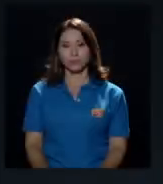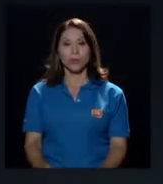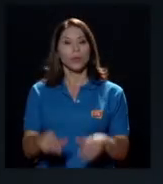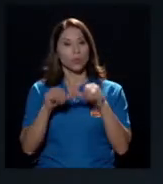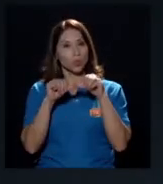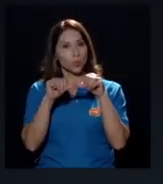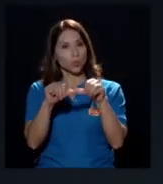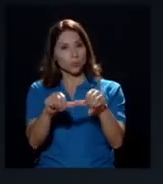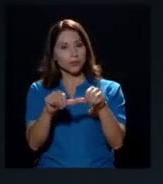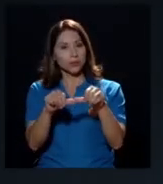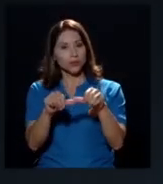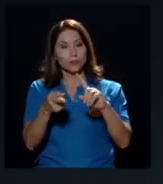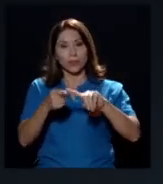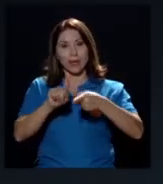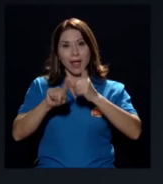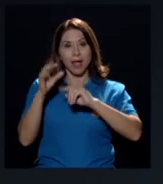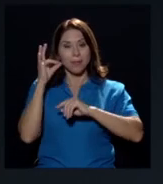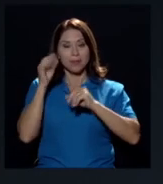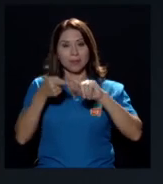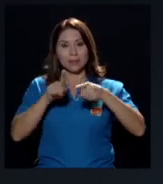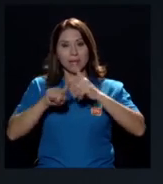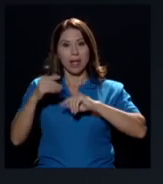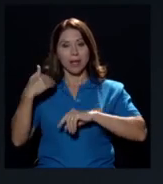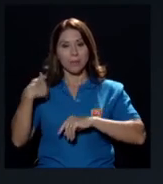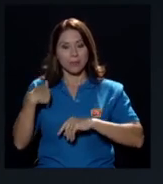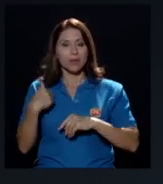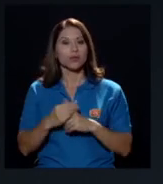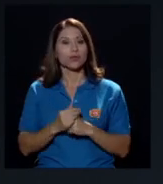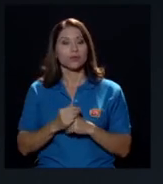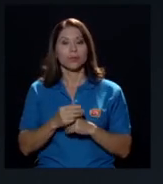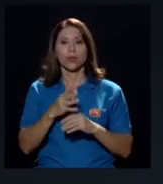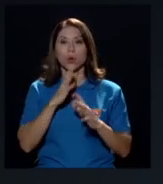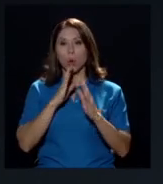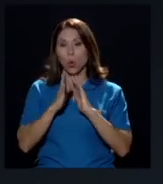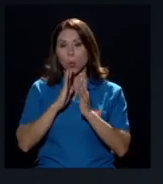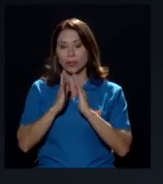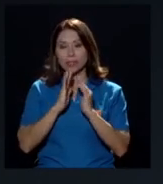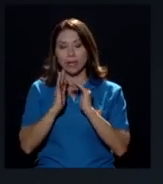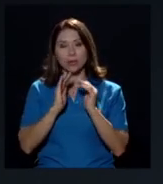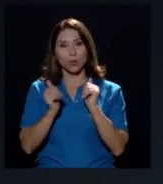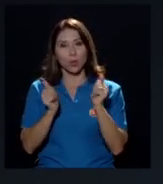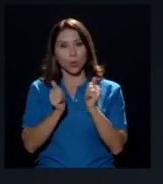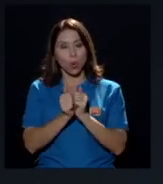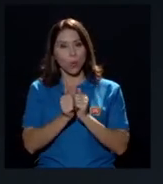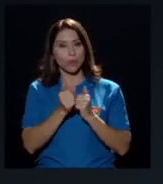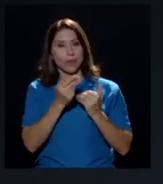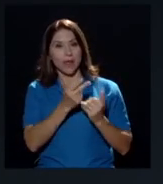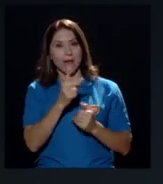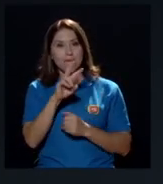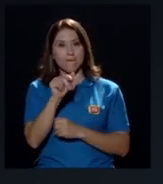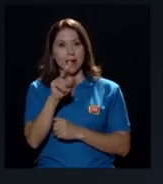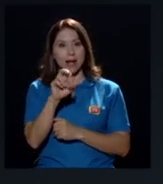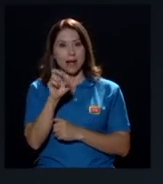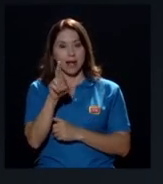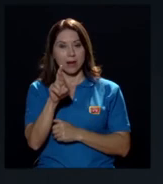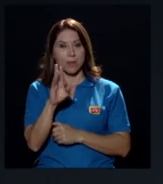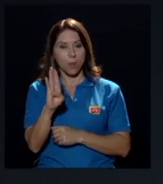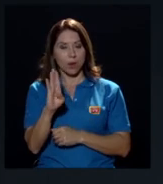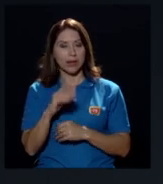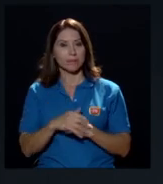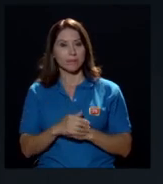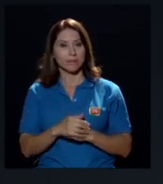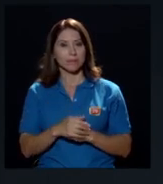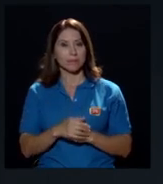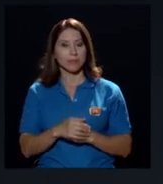Continuamos, amigas y amigos, conversando con don Berner Bolle,